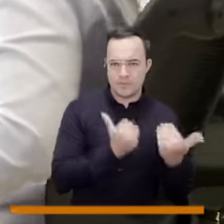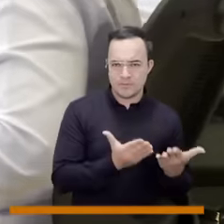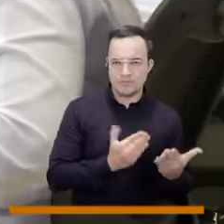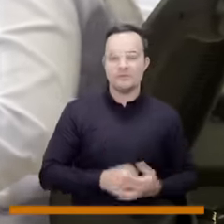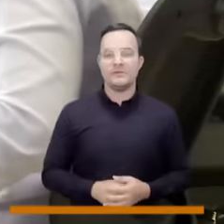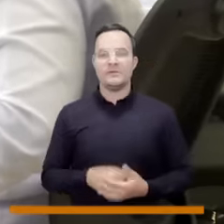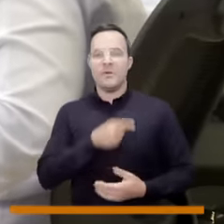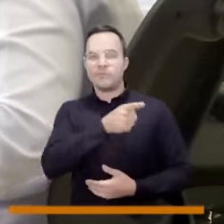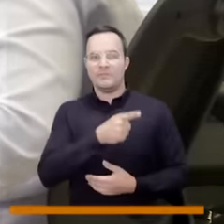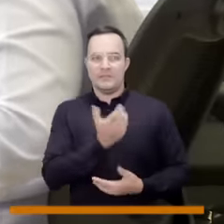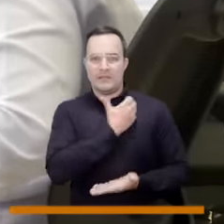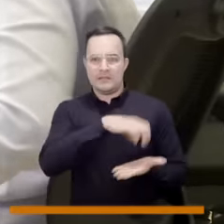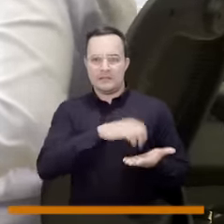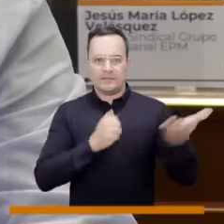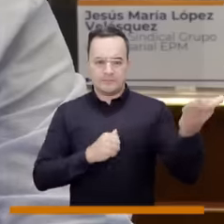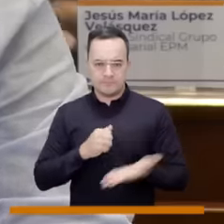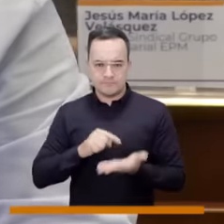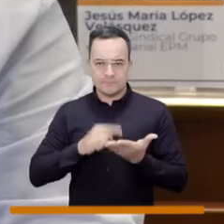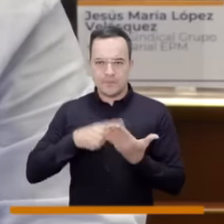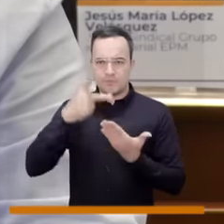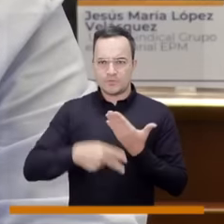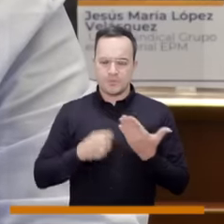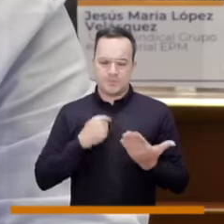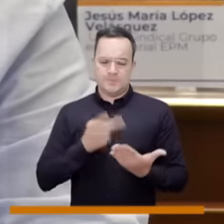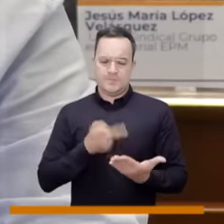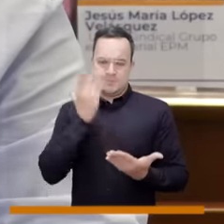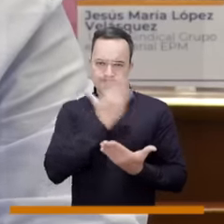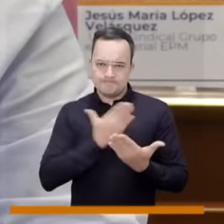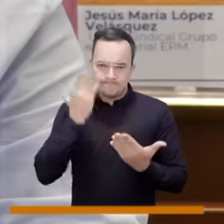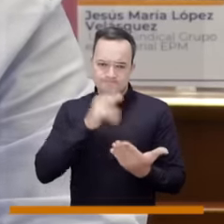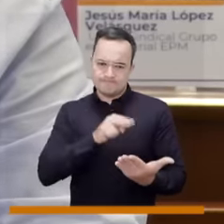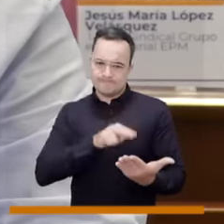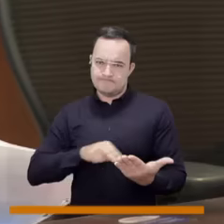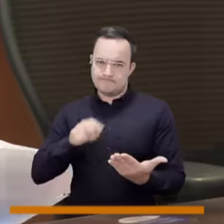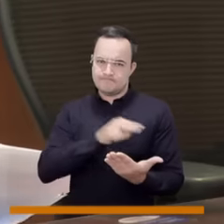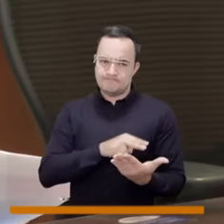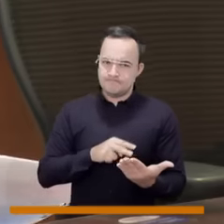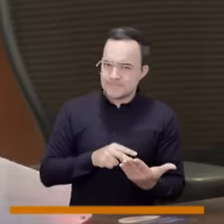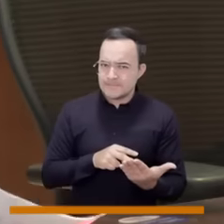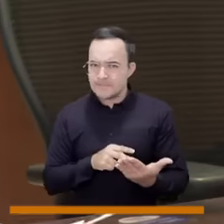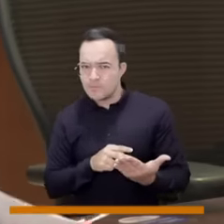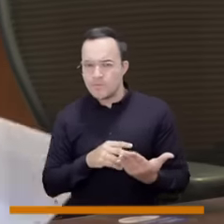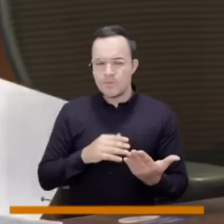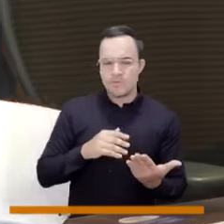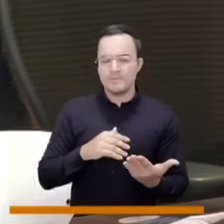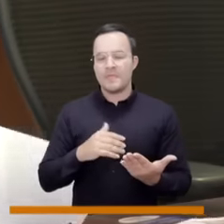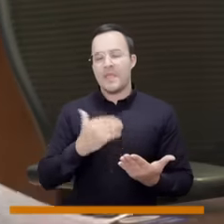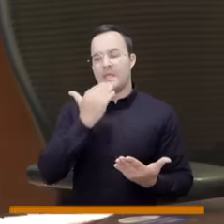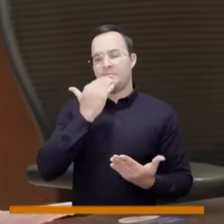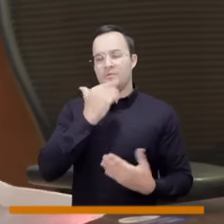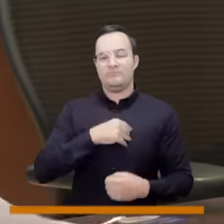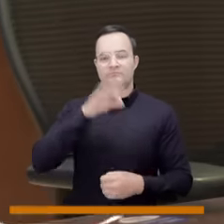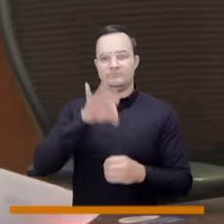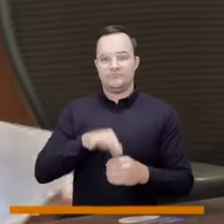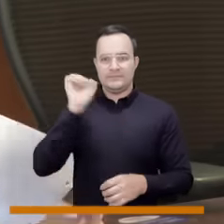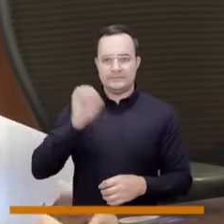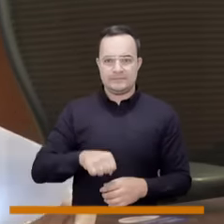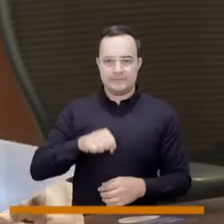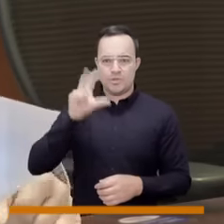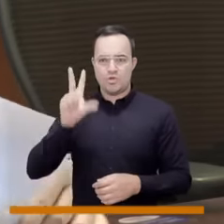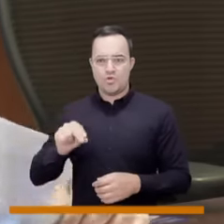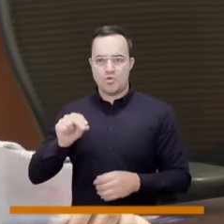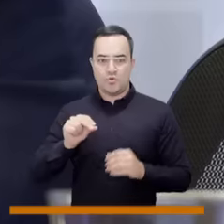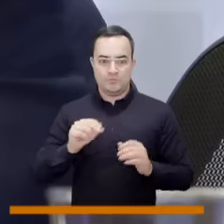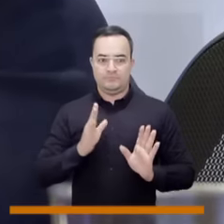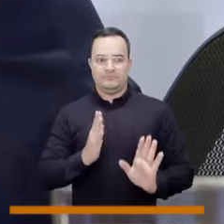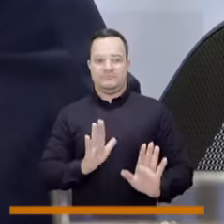proyectos de acuerdo, estudiando los diferentes proyectos que ingresan por parte de la administración, mirar esa viabilidad y la necesidad